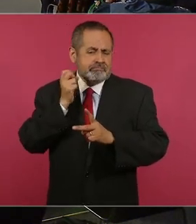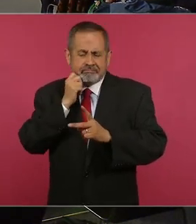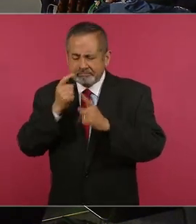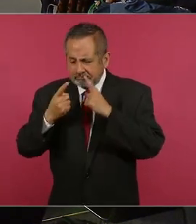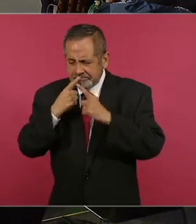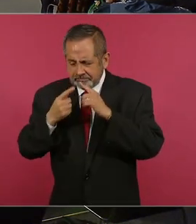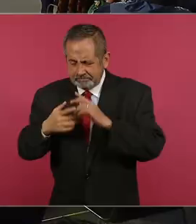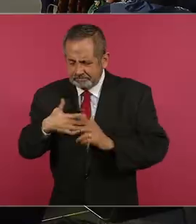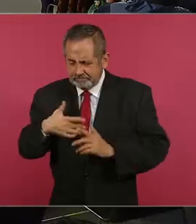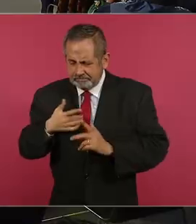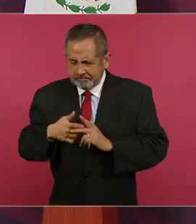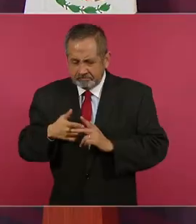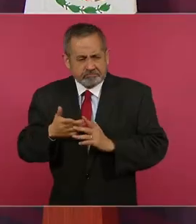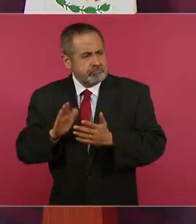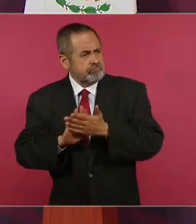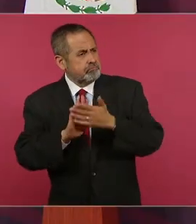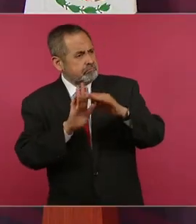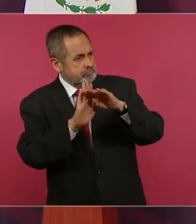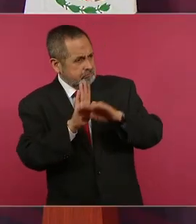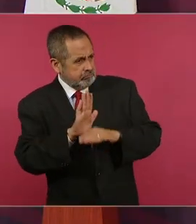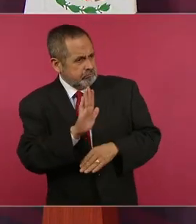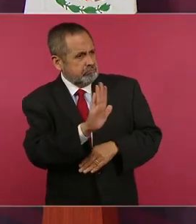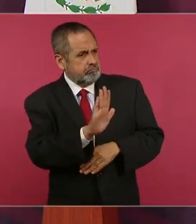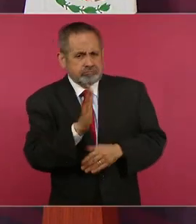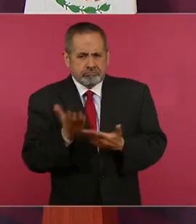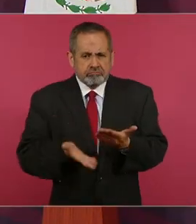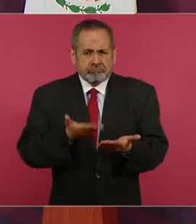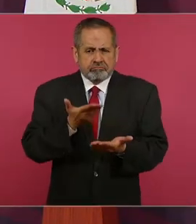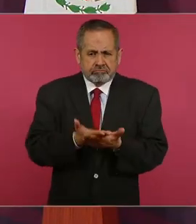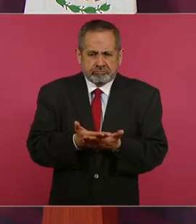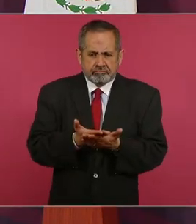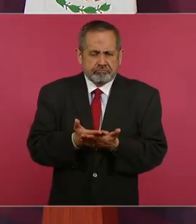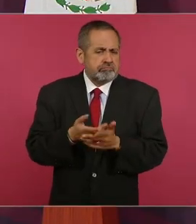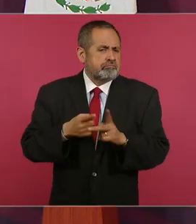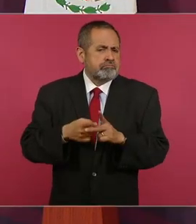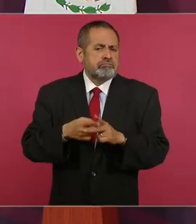pueden presentar un cálculo